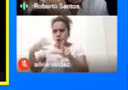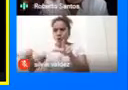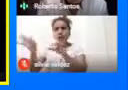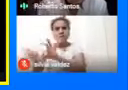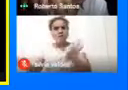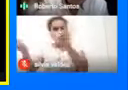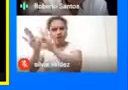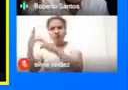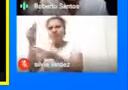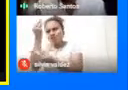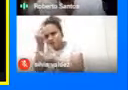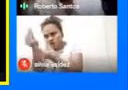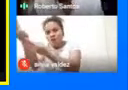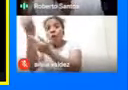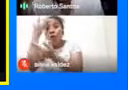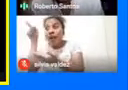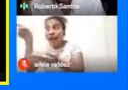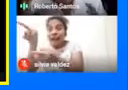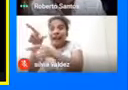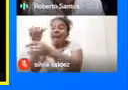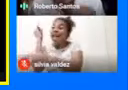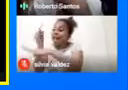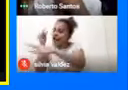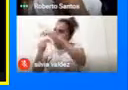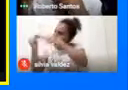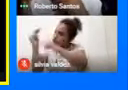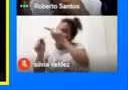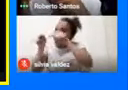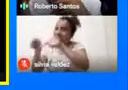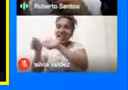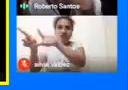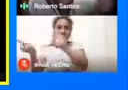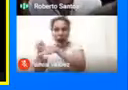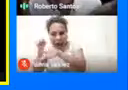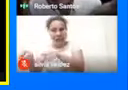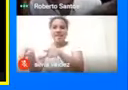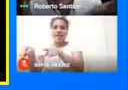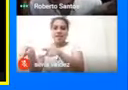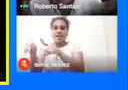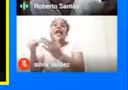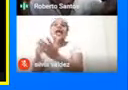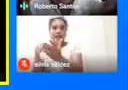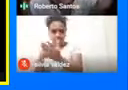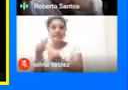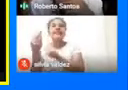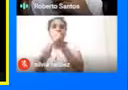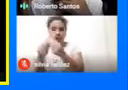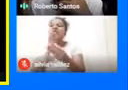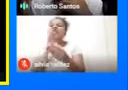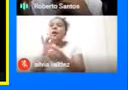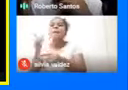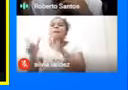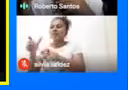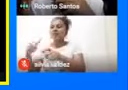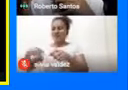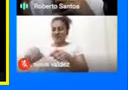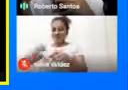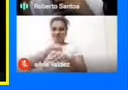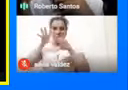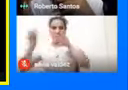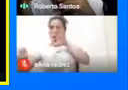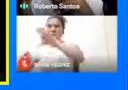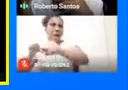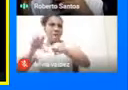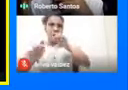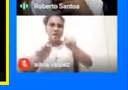Precisamente Porque la iglesia Se construyó Allí Y era lo que hicieron Los invasores Los invasores En todas